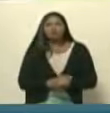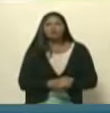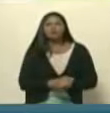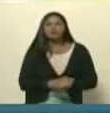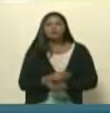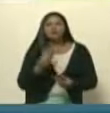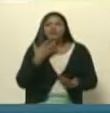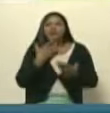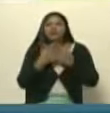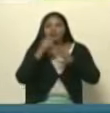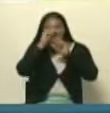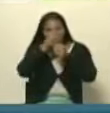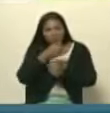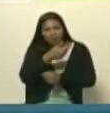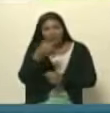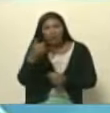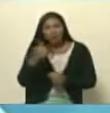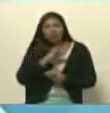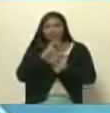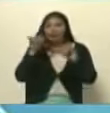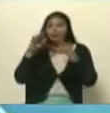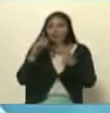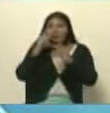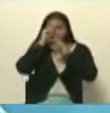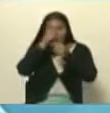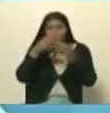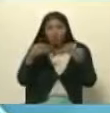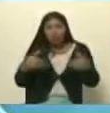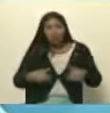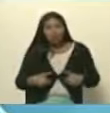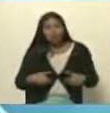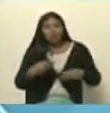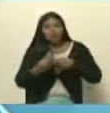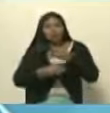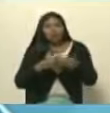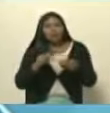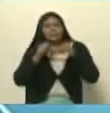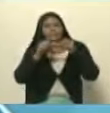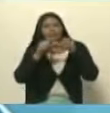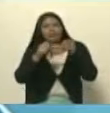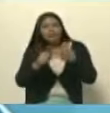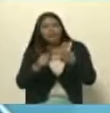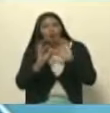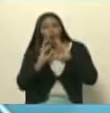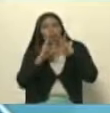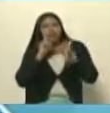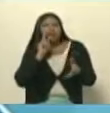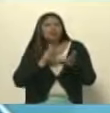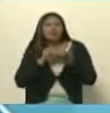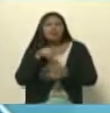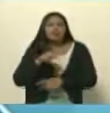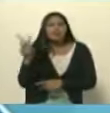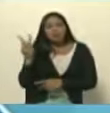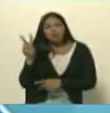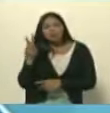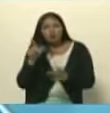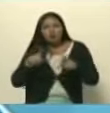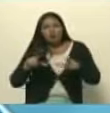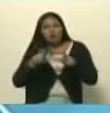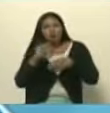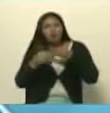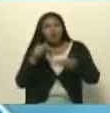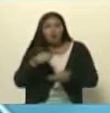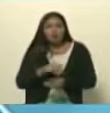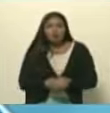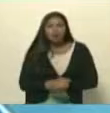Gracias por ese reconocimiento. Y a ustedes también se les reconoce todo el esfuerzo que se hace para seguir contando la verdad de Venezuela a través de espacios como este.